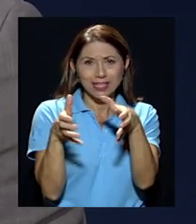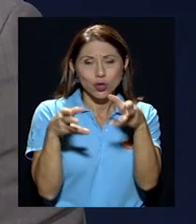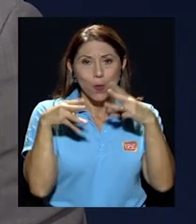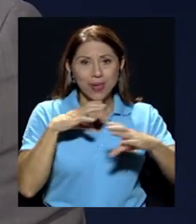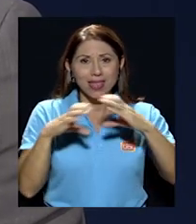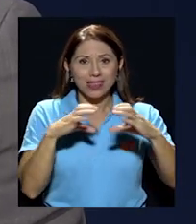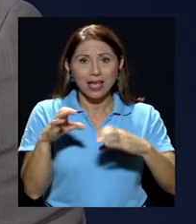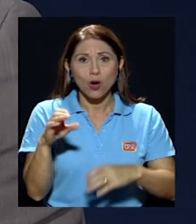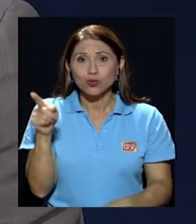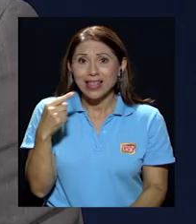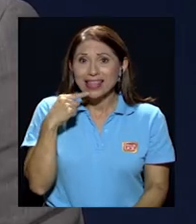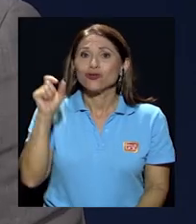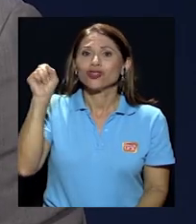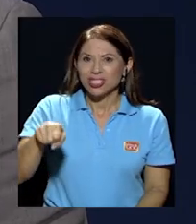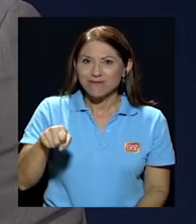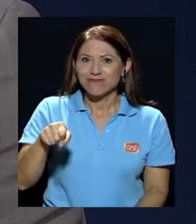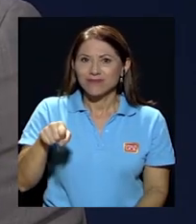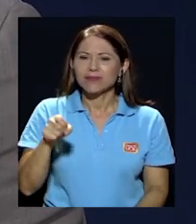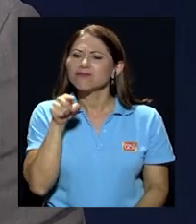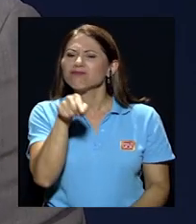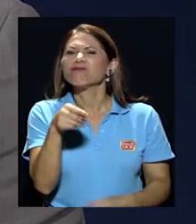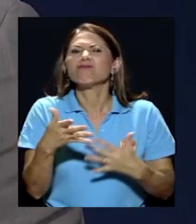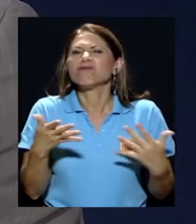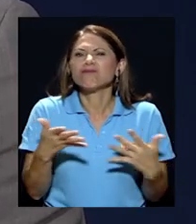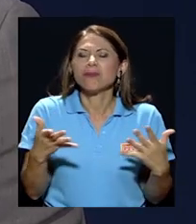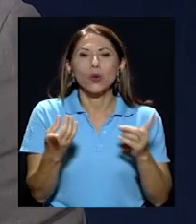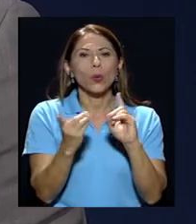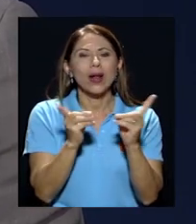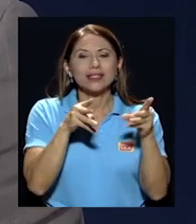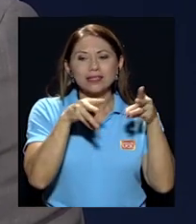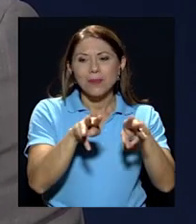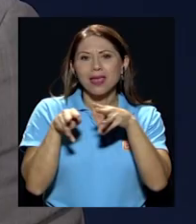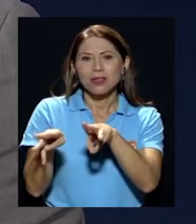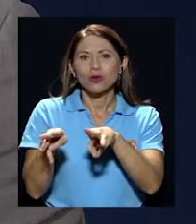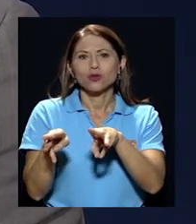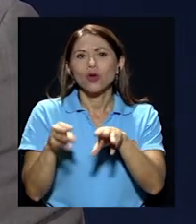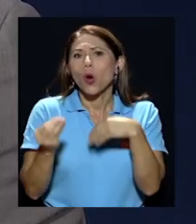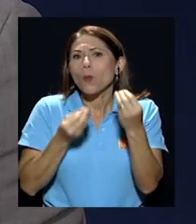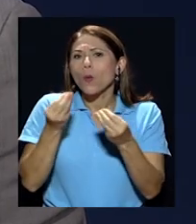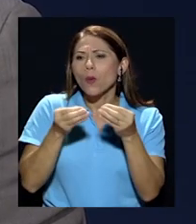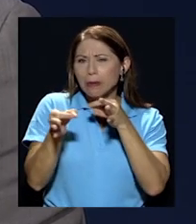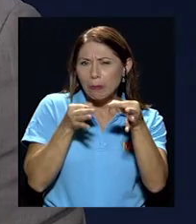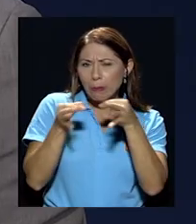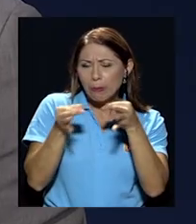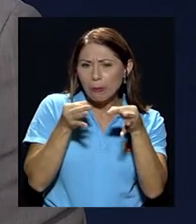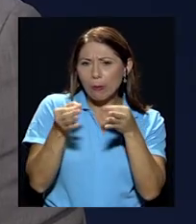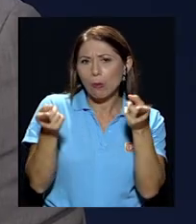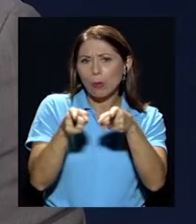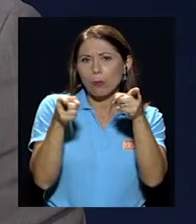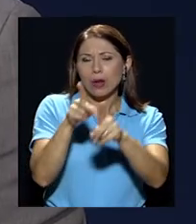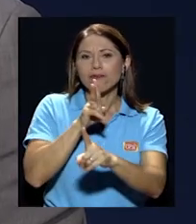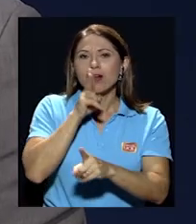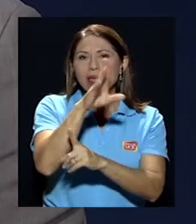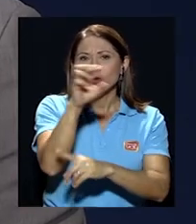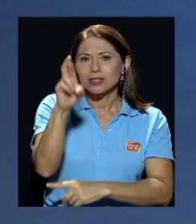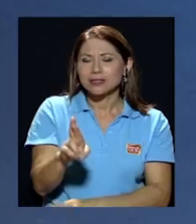¿cuál es la tal concentración mediática? ¿cuáles son los medios? ¿cómo me puedo desmenuzar eso en la realidad costalizante? bueno